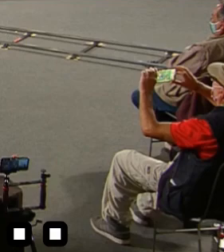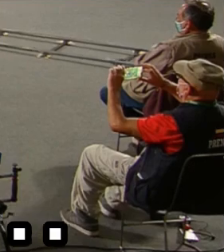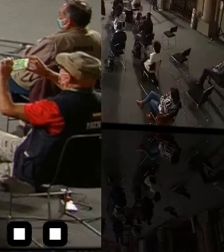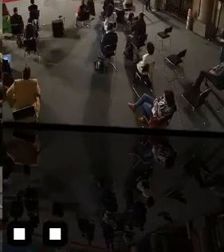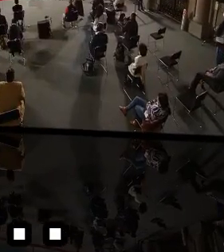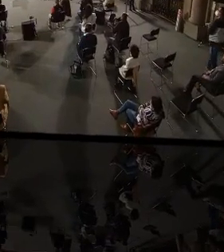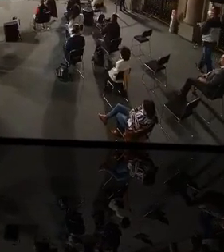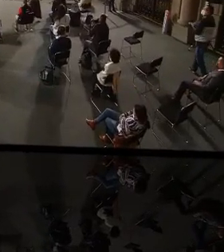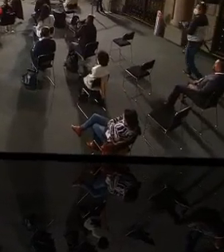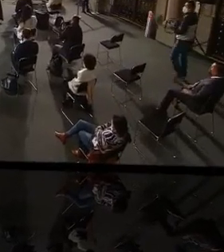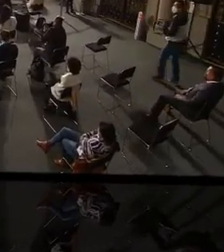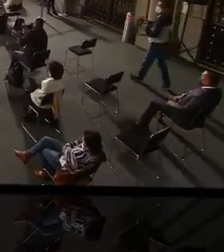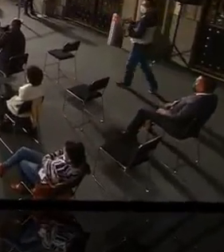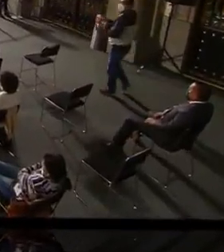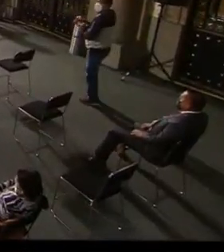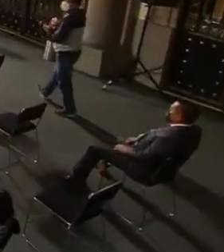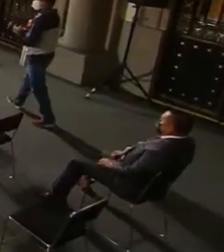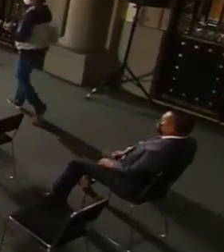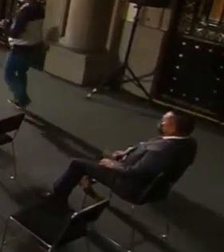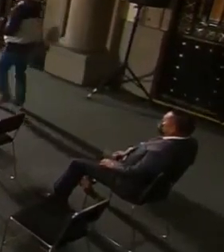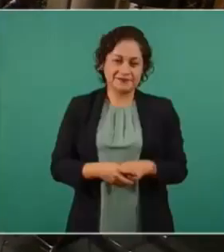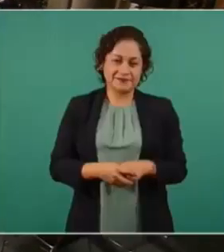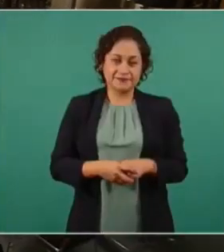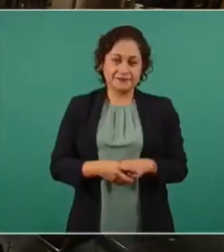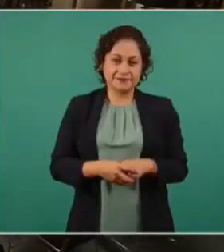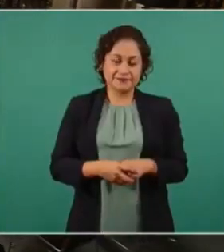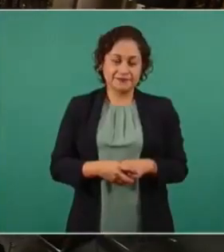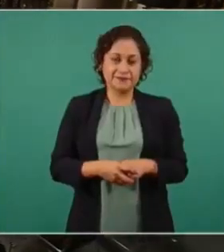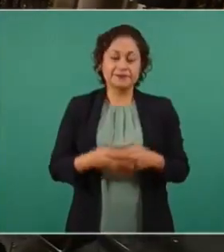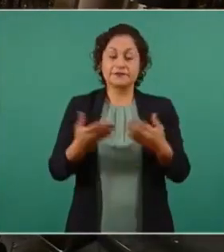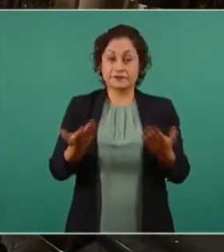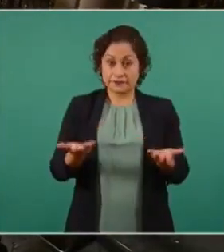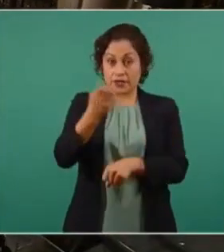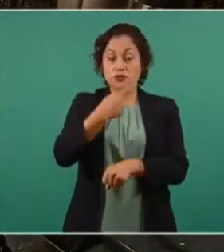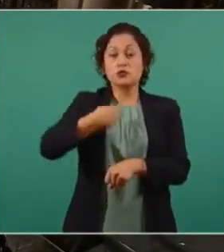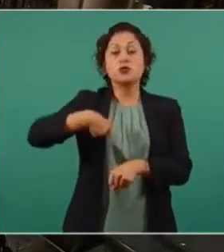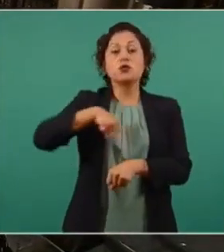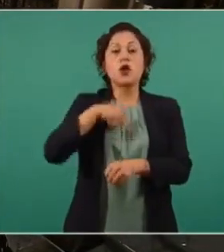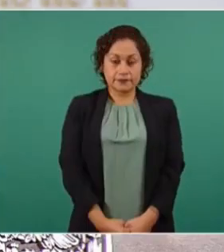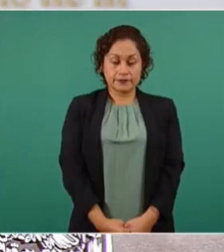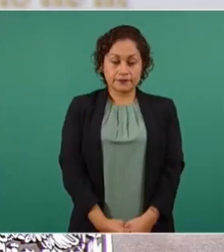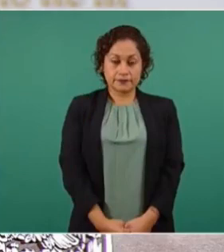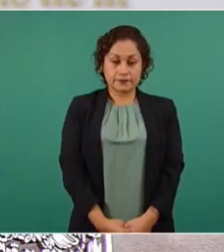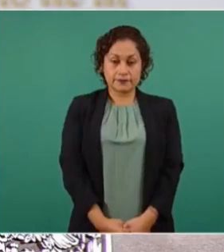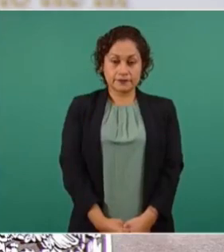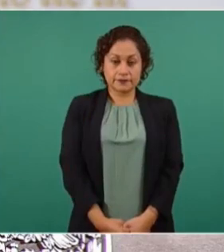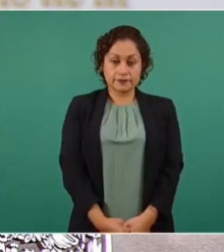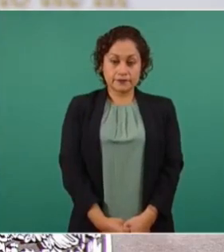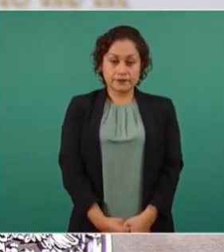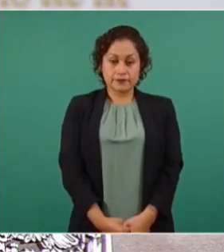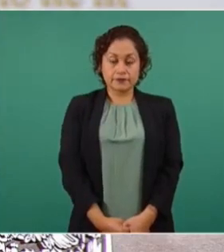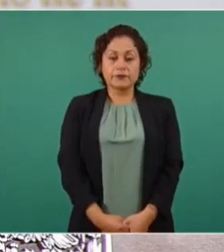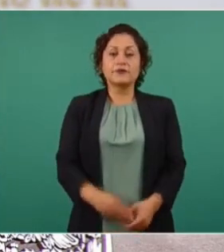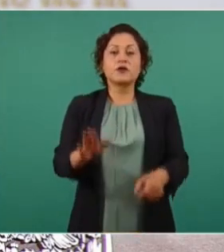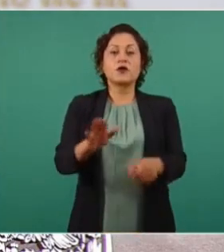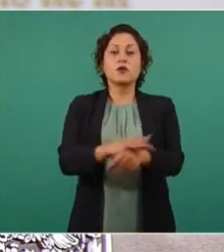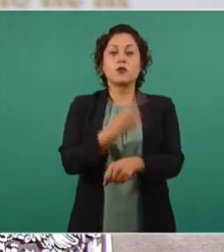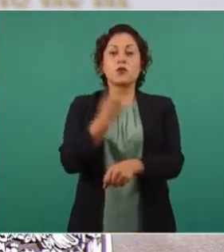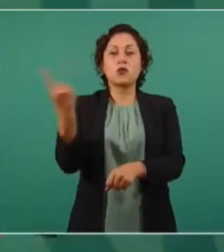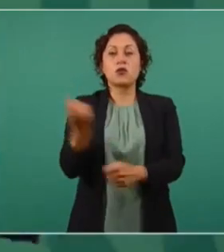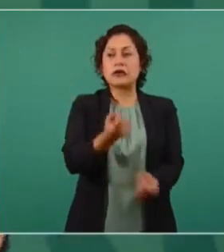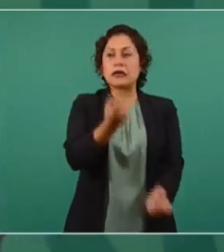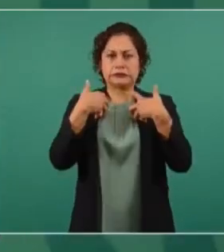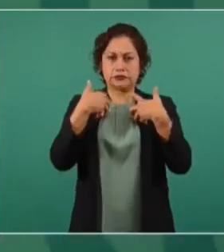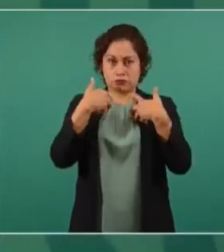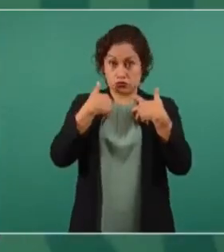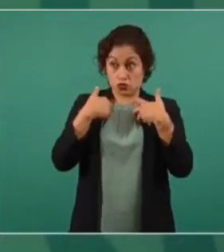desgracia, es un desastre. Entonces vamos a poner lo que él planteó, porque se molestan mucho cuando hablo de